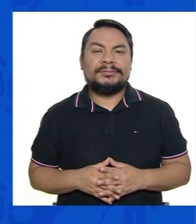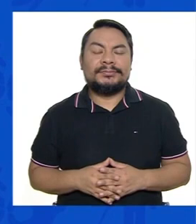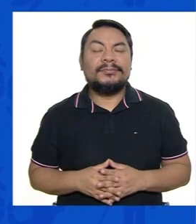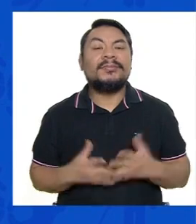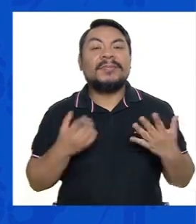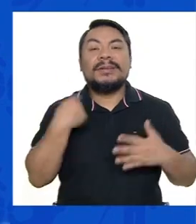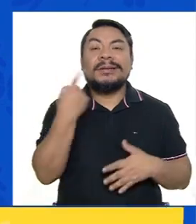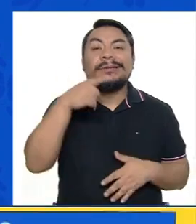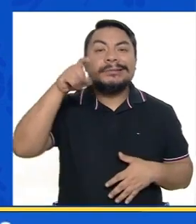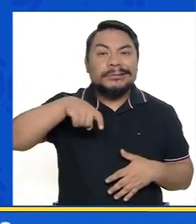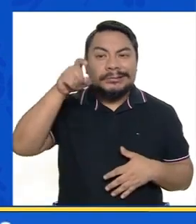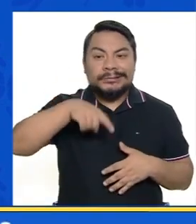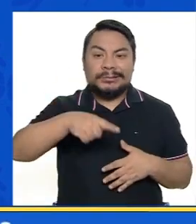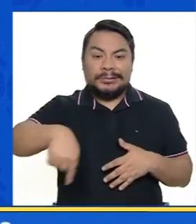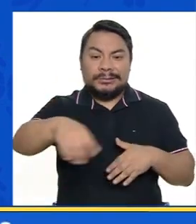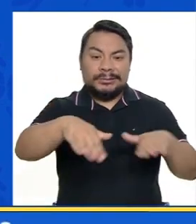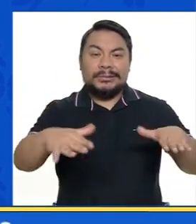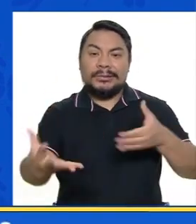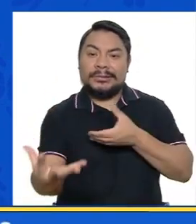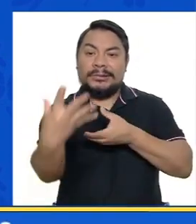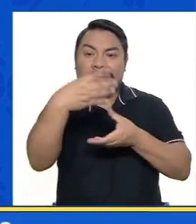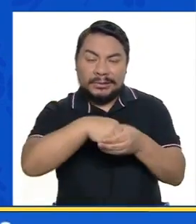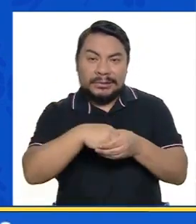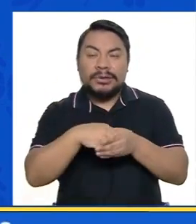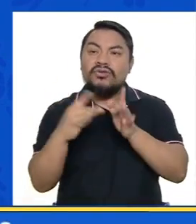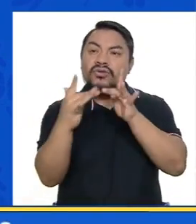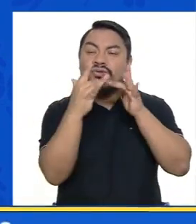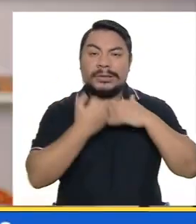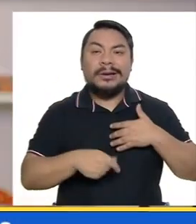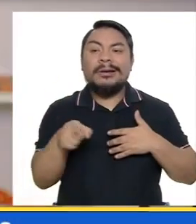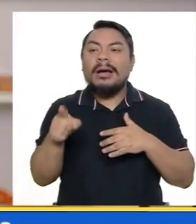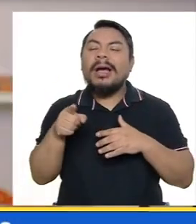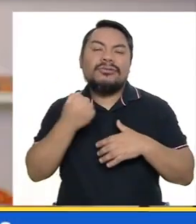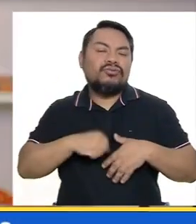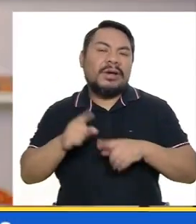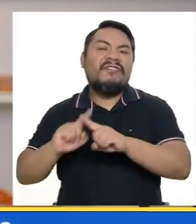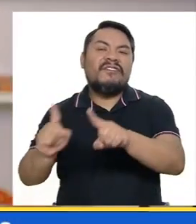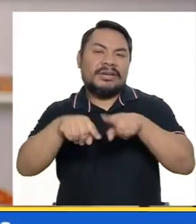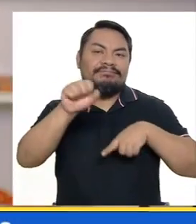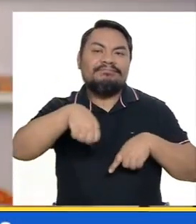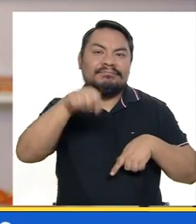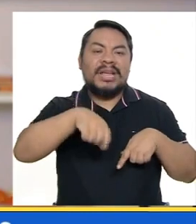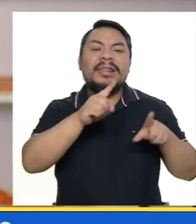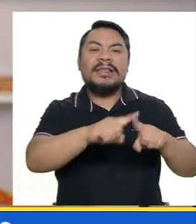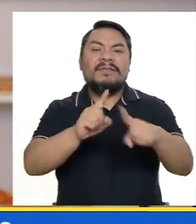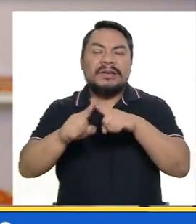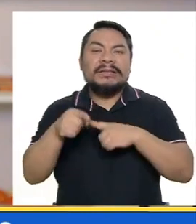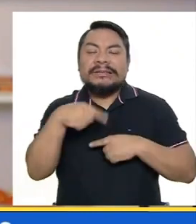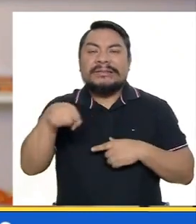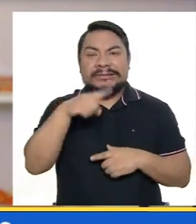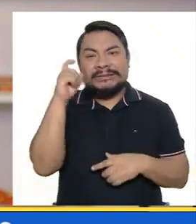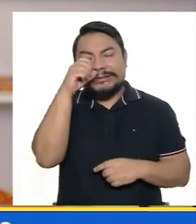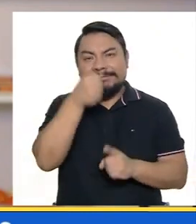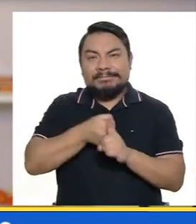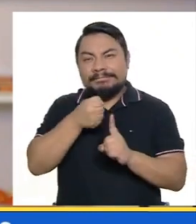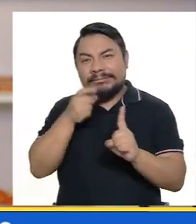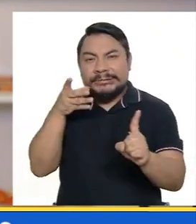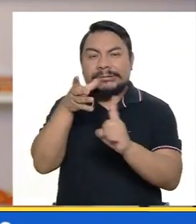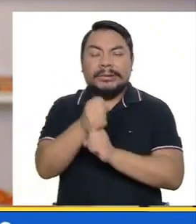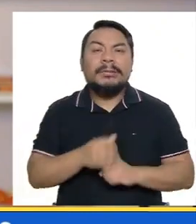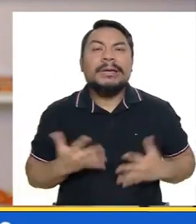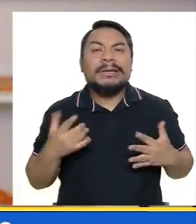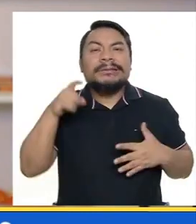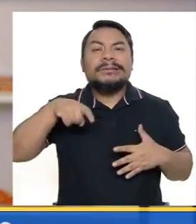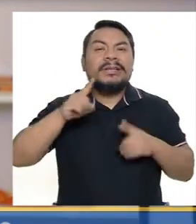Necesitamos integrarnos y contactarnos con nuestros hijos si son diferentes si son desafiantes y necesitamos